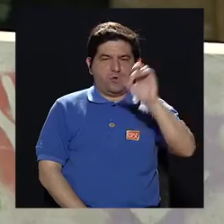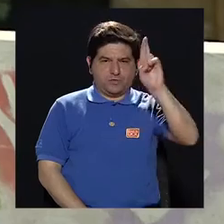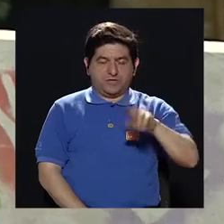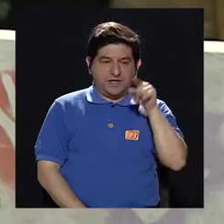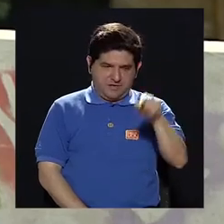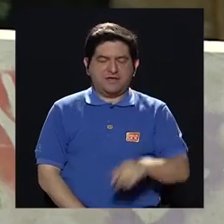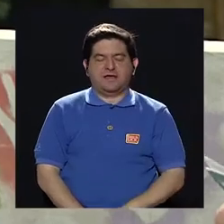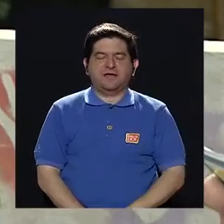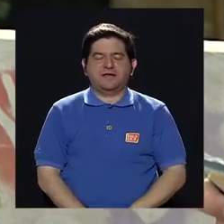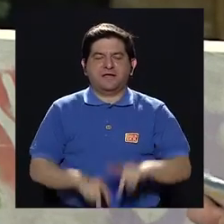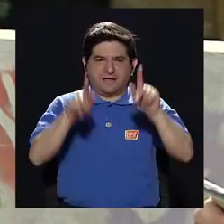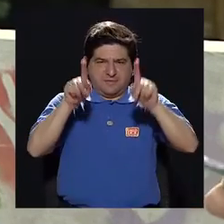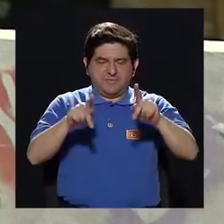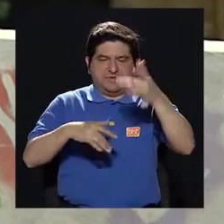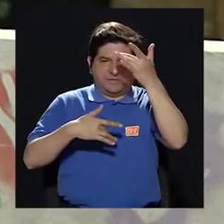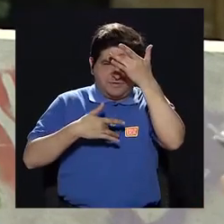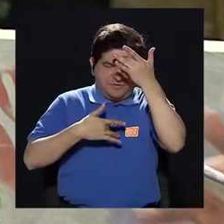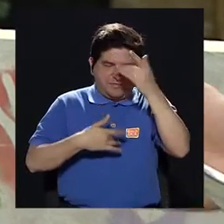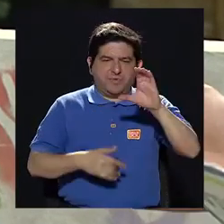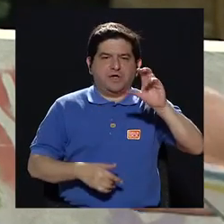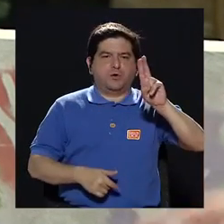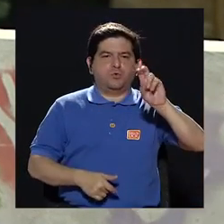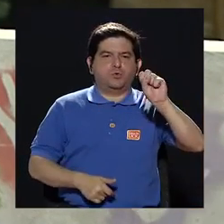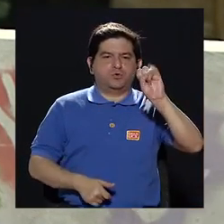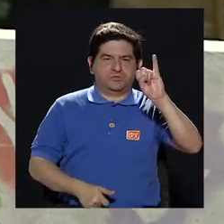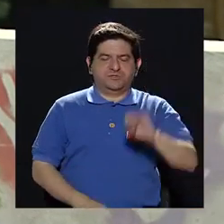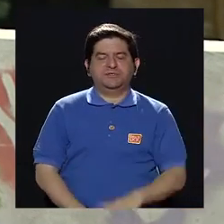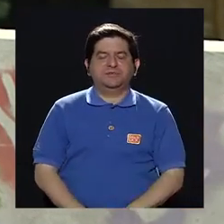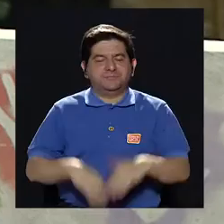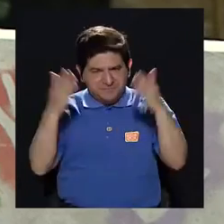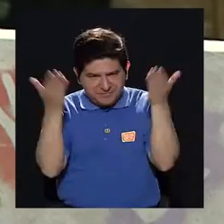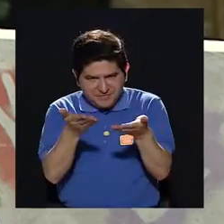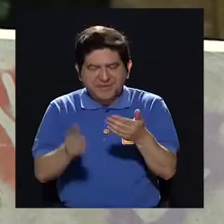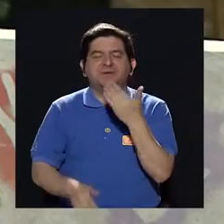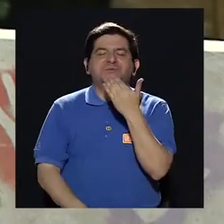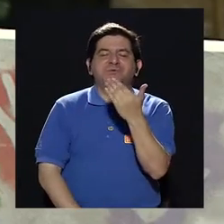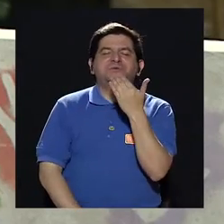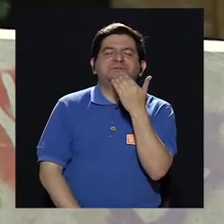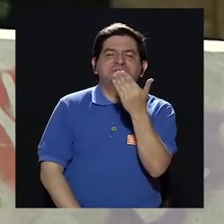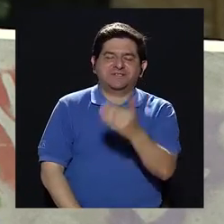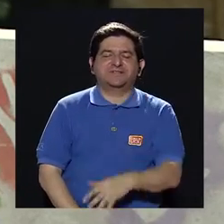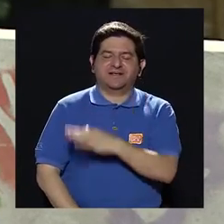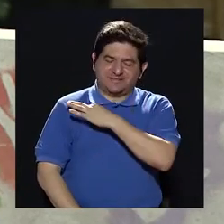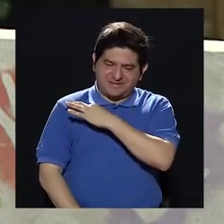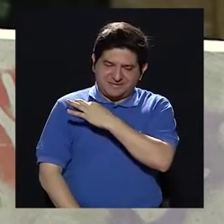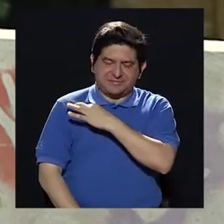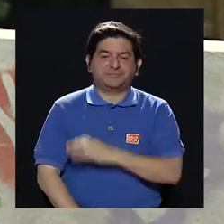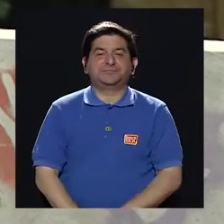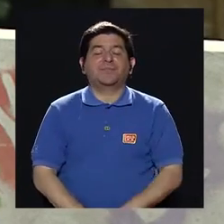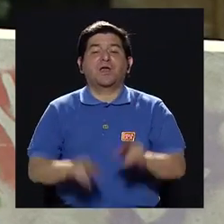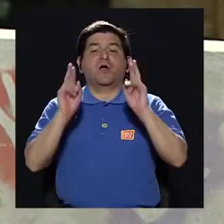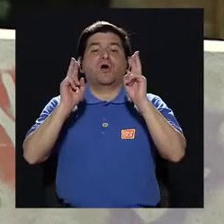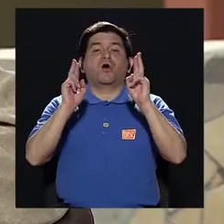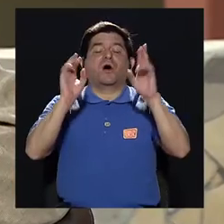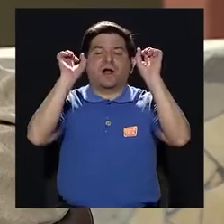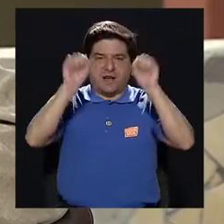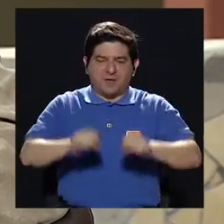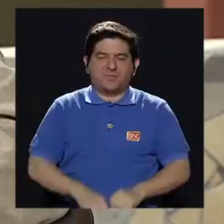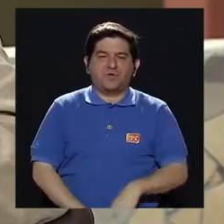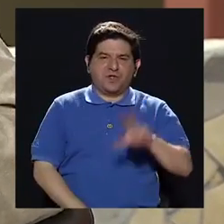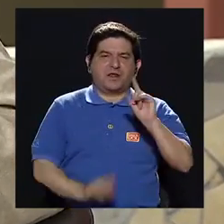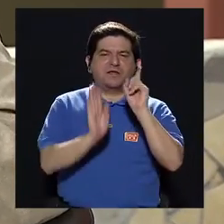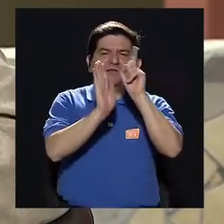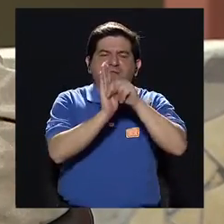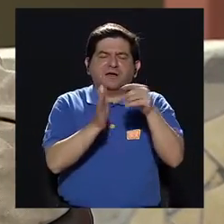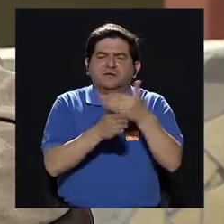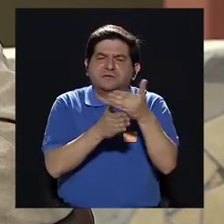es paciente de CUSI. Entonces, Annaluz, pues la más cordial bienvenida. Muchas gracias, muchas gracias por la invitación. Y ojalá que podamos